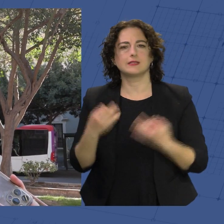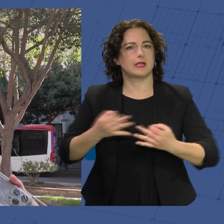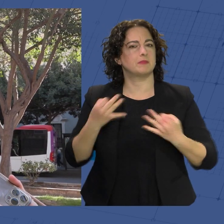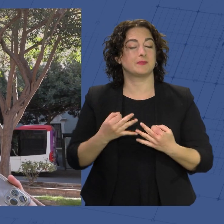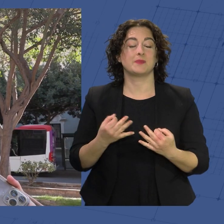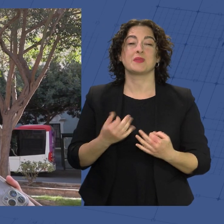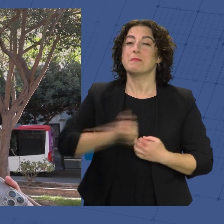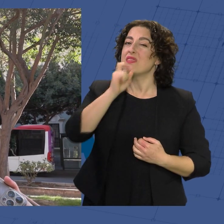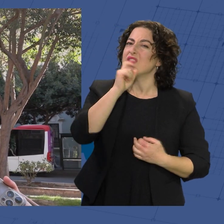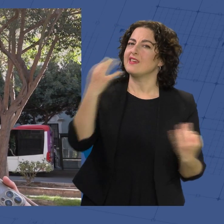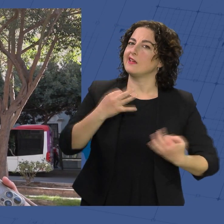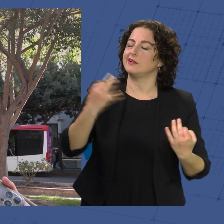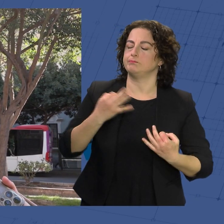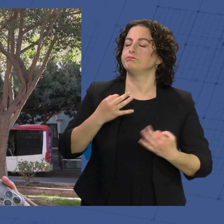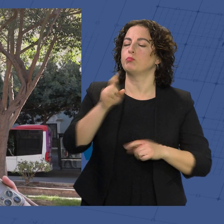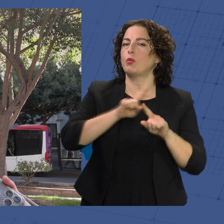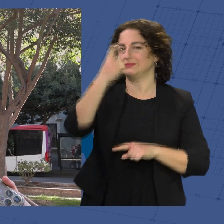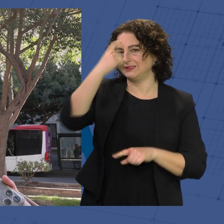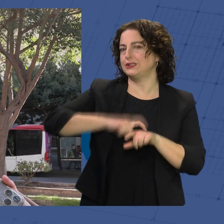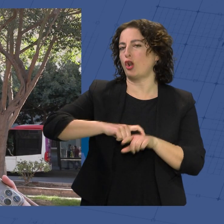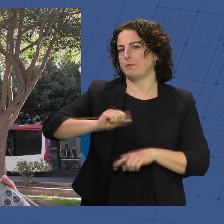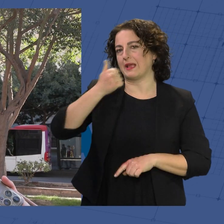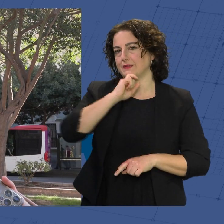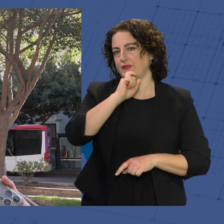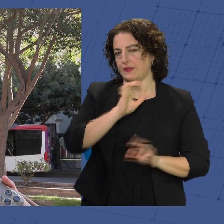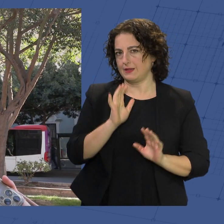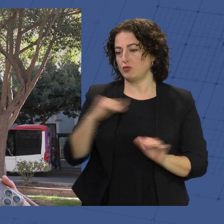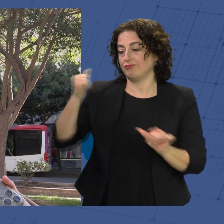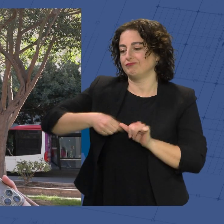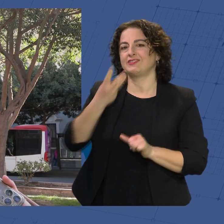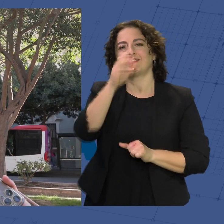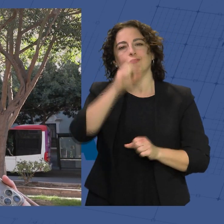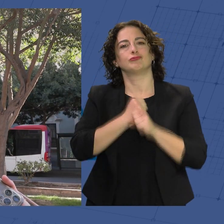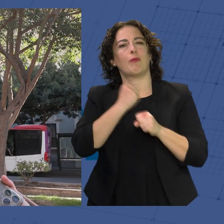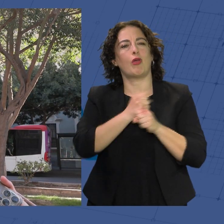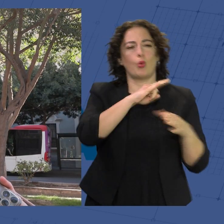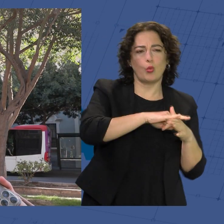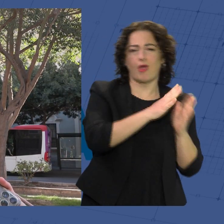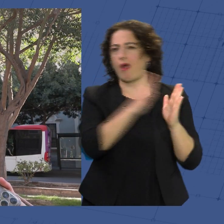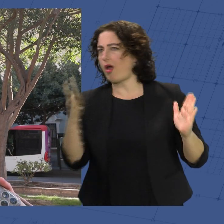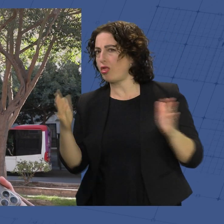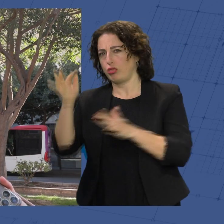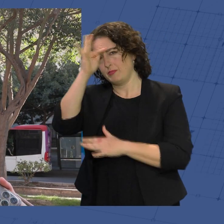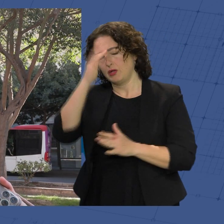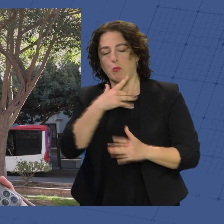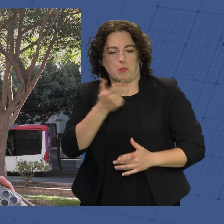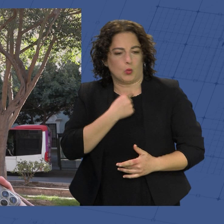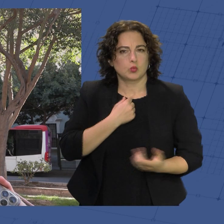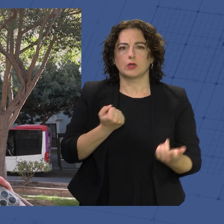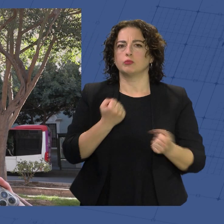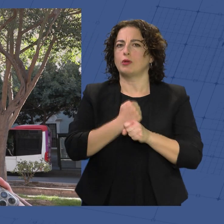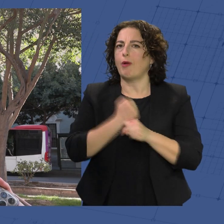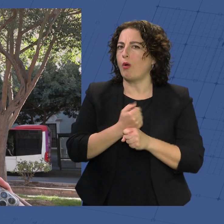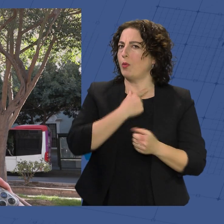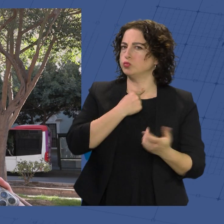complicado la parte psicológica, que tú llevas 30 años trabajando de lunes a domingo porque te gusta, porque es tu vicio,